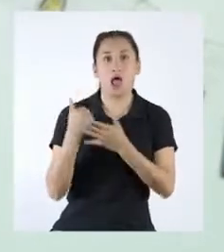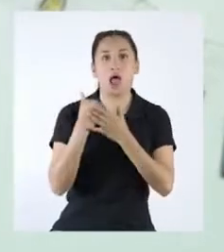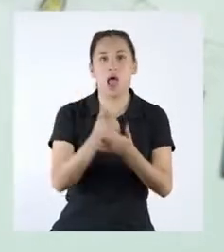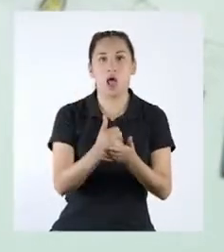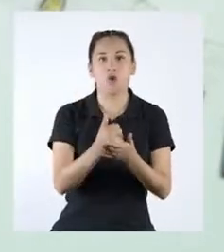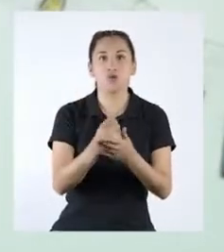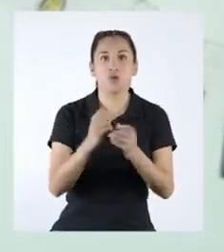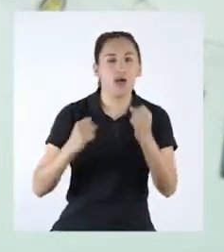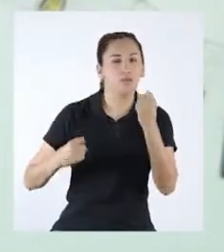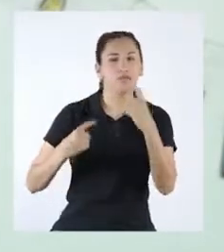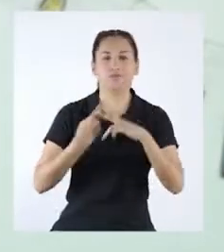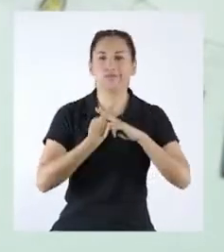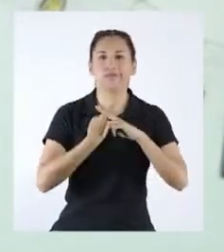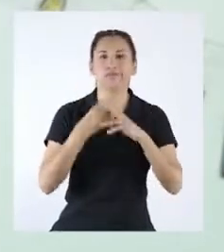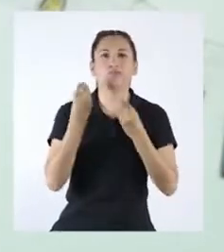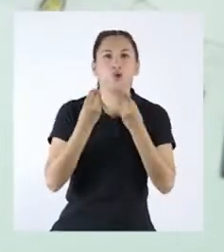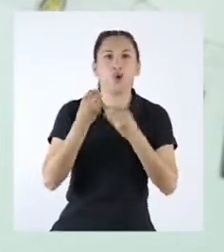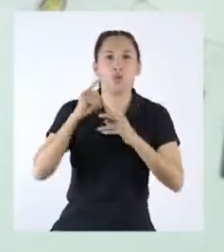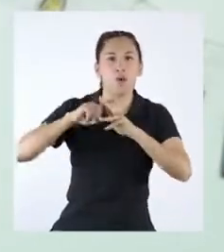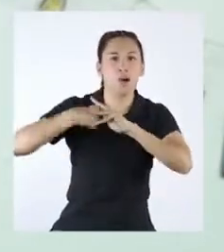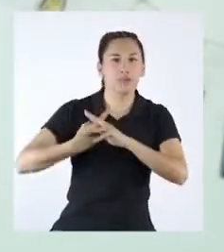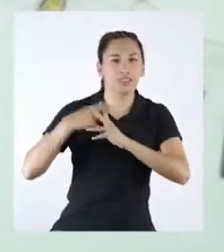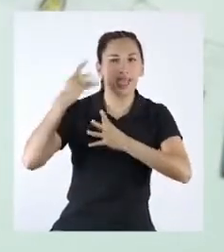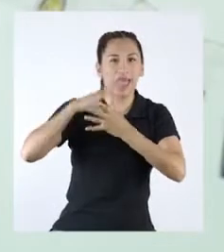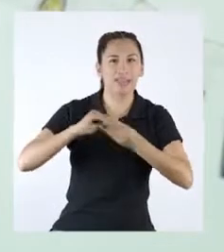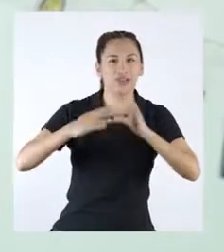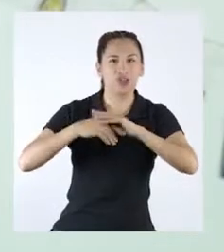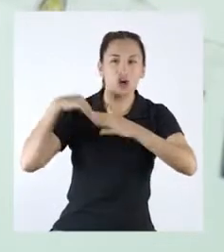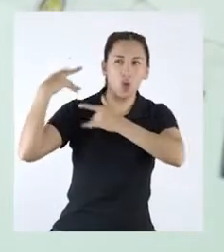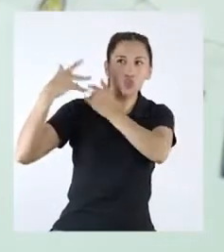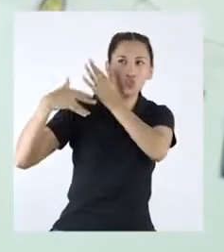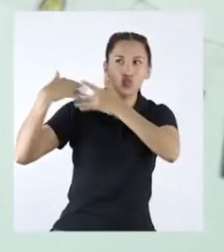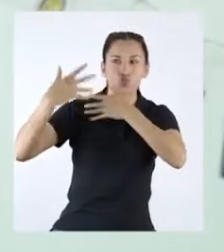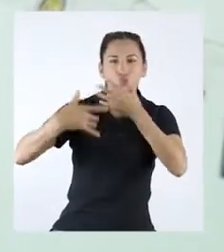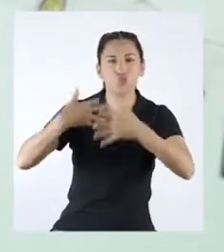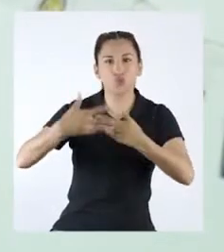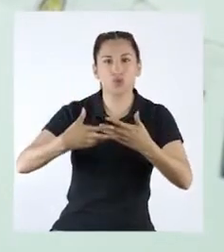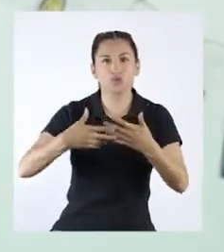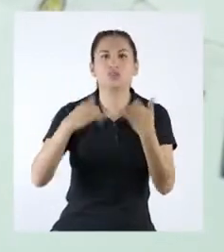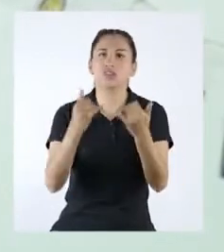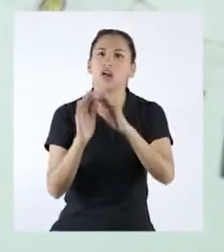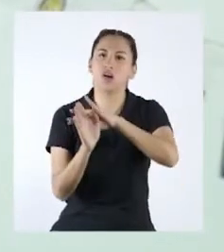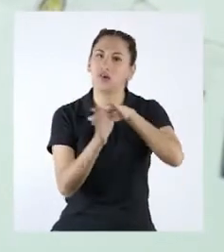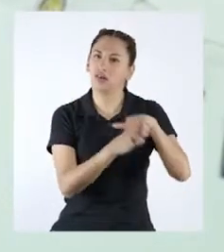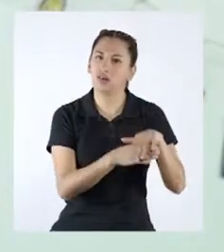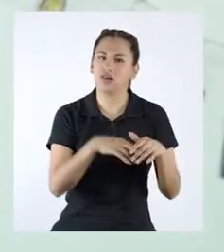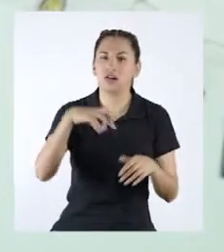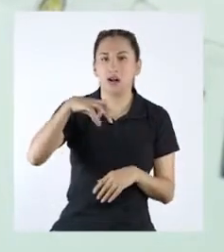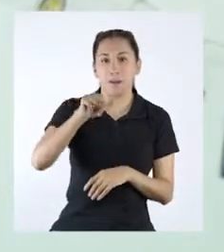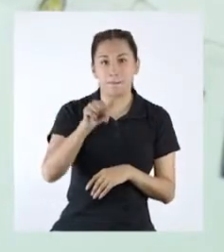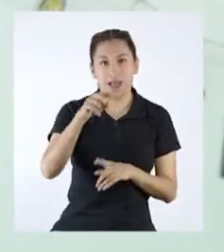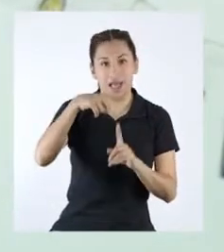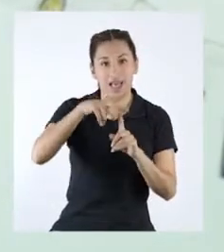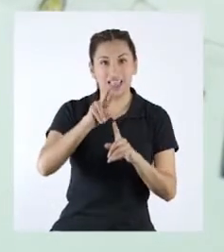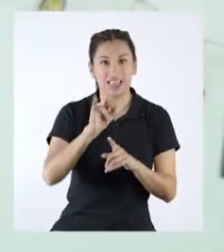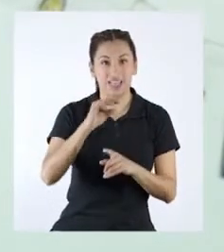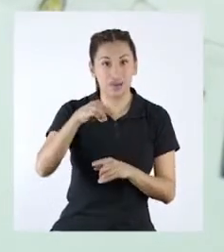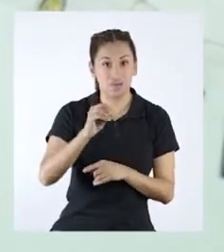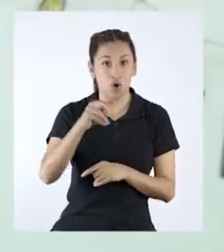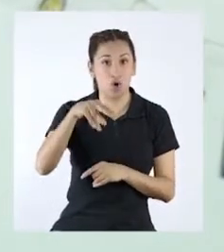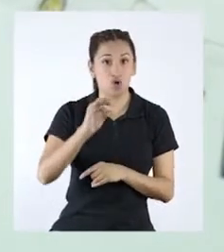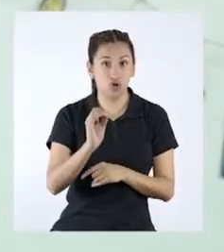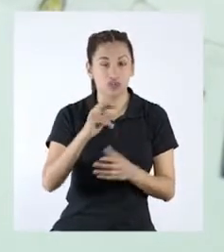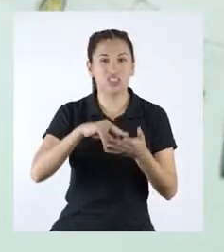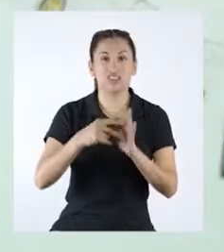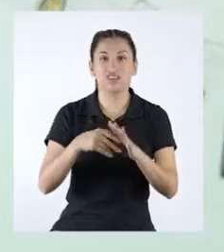Ayudan a definir nuestra historia e identidad nacional. Entonces me pregunto, ¿el patrimonio sí se refiere a los